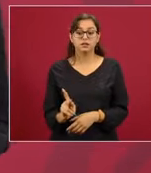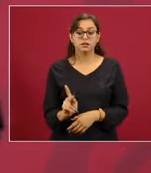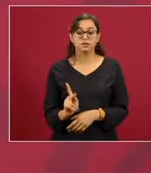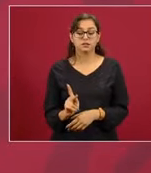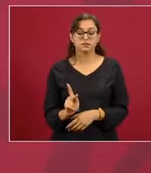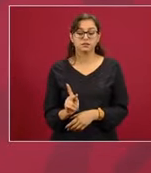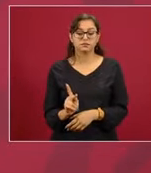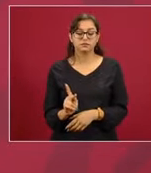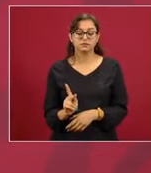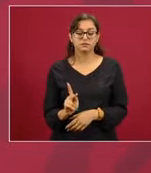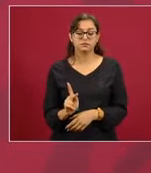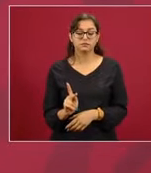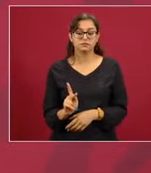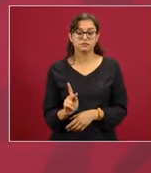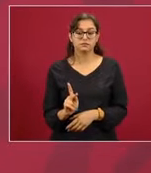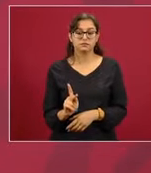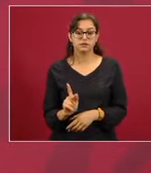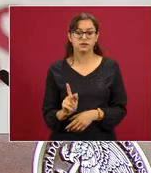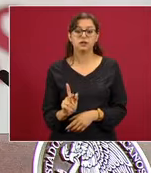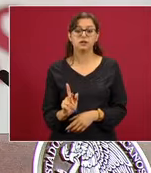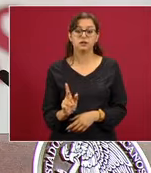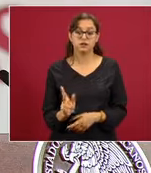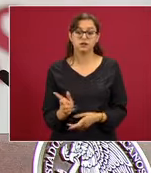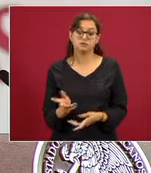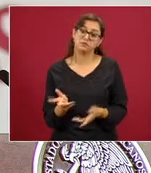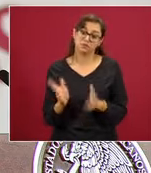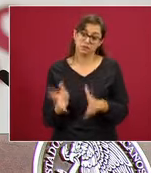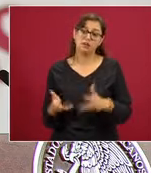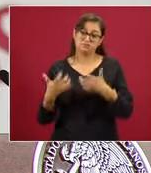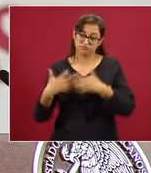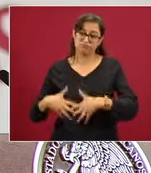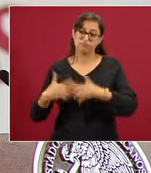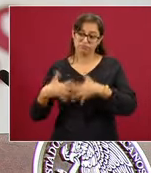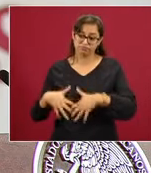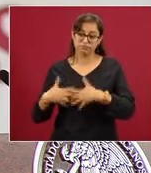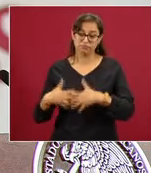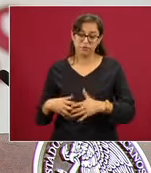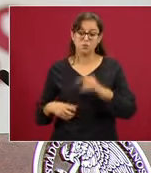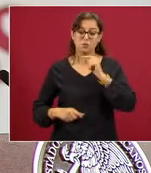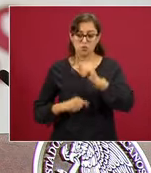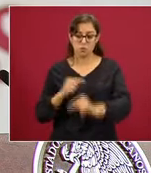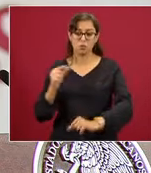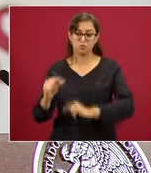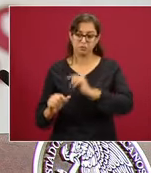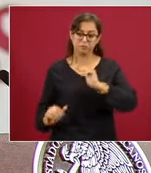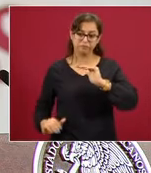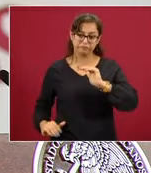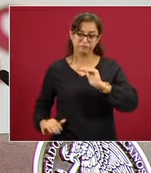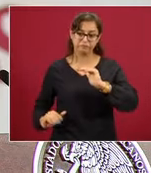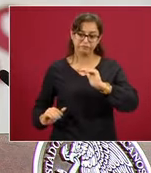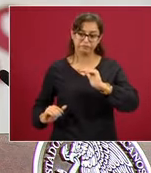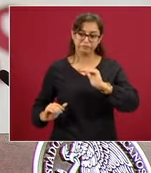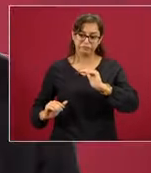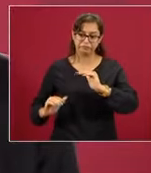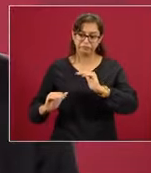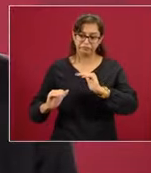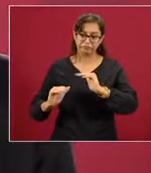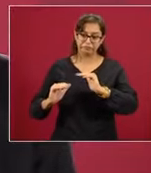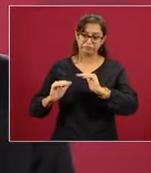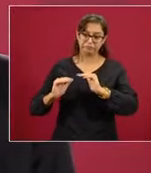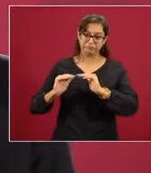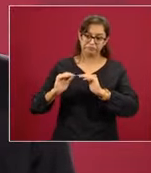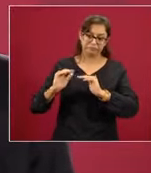ponerlas a producir y poco a poco va a ir mejorando la